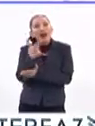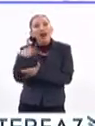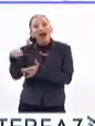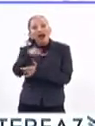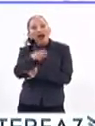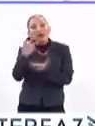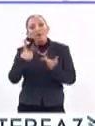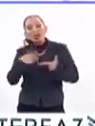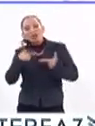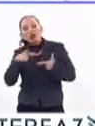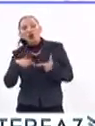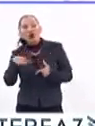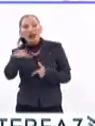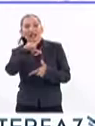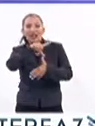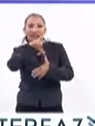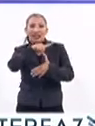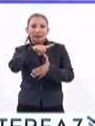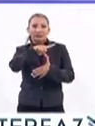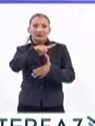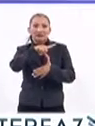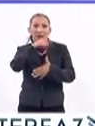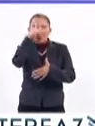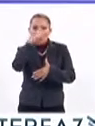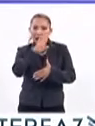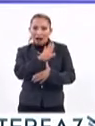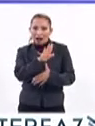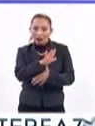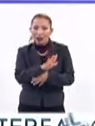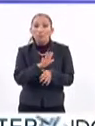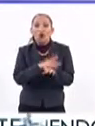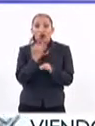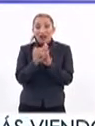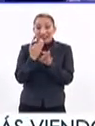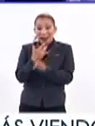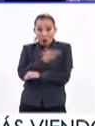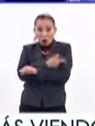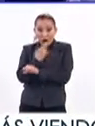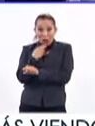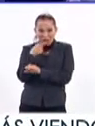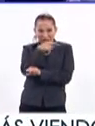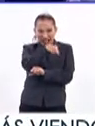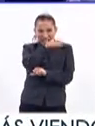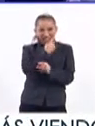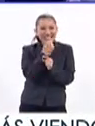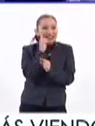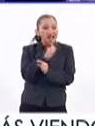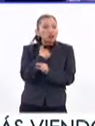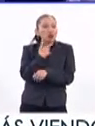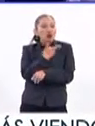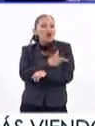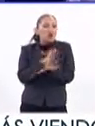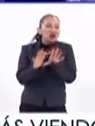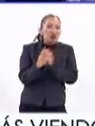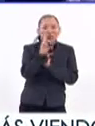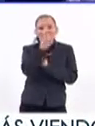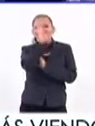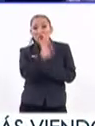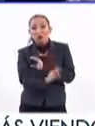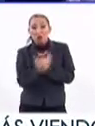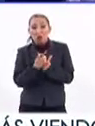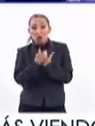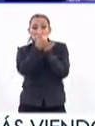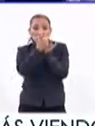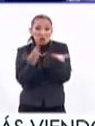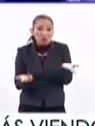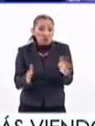sobre todo, las poblaciones latinoamericanas, mexicanas, porque ahorita la vacuna que se utiliza pues solo tiene una eficacia aproximada del 30%,